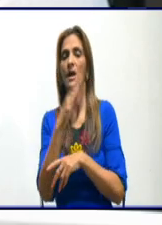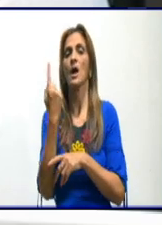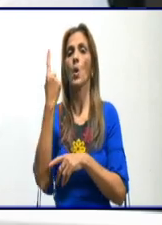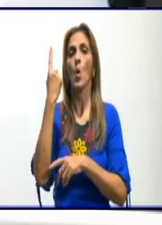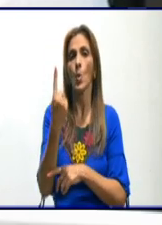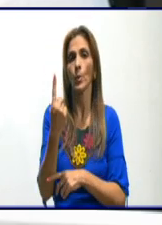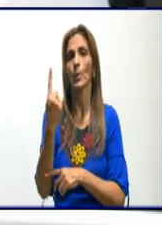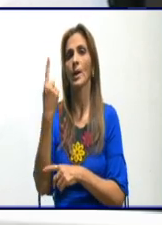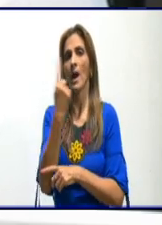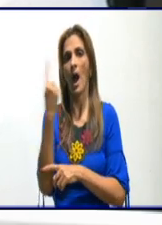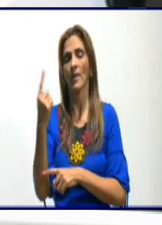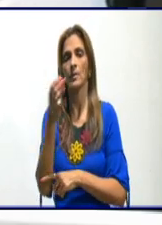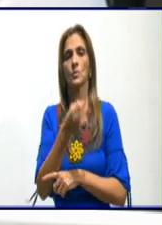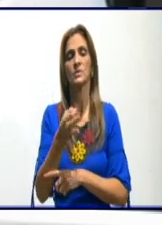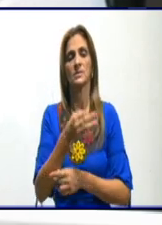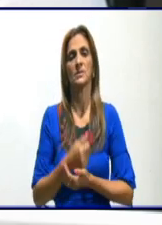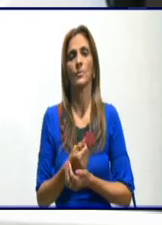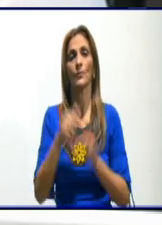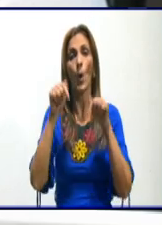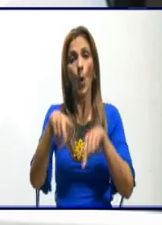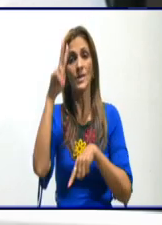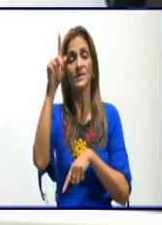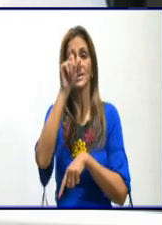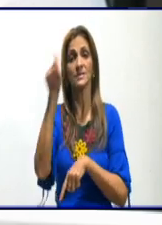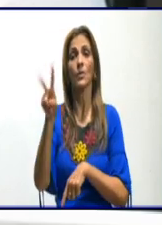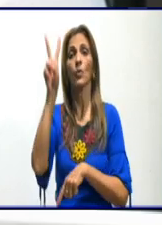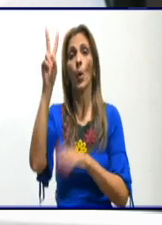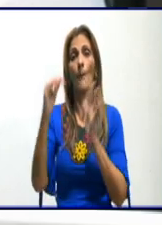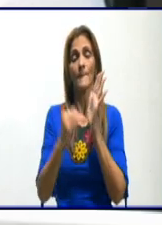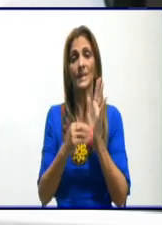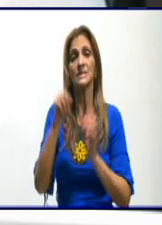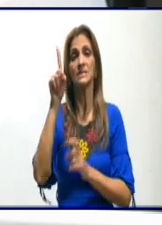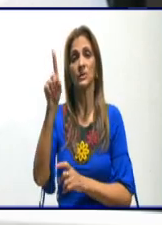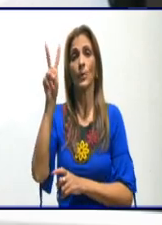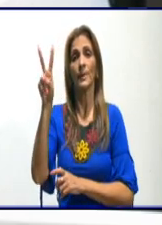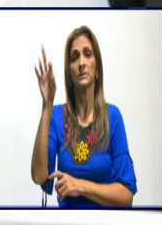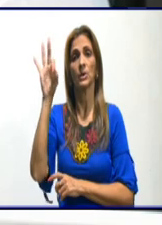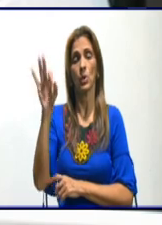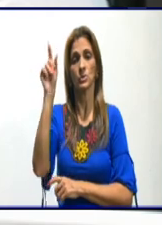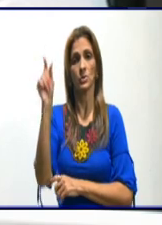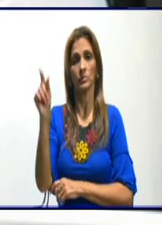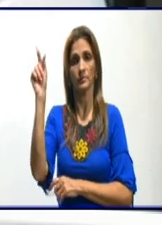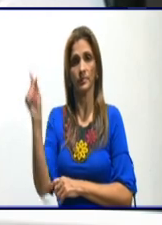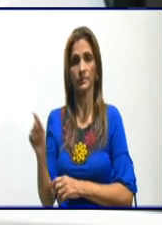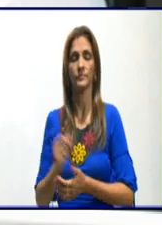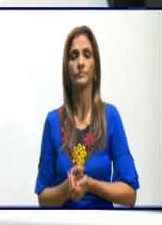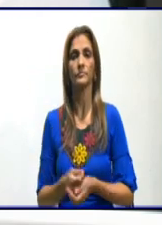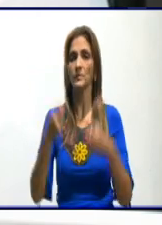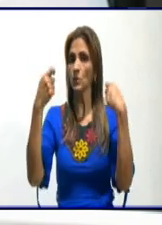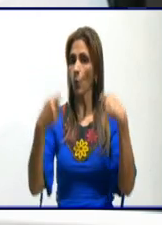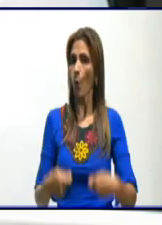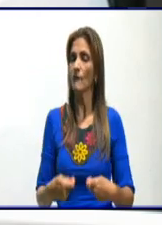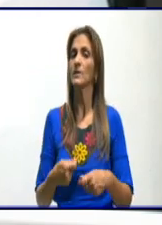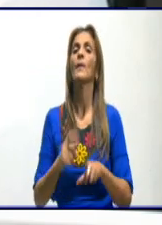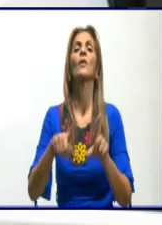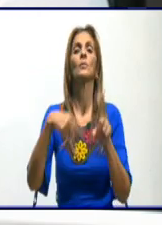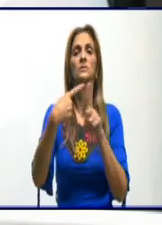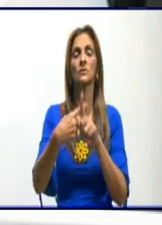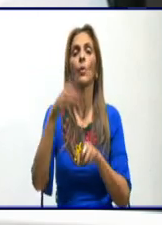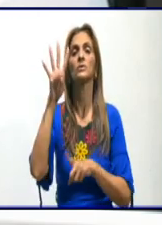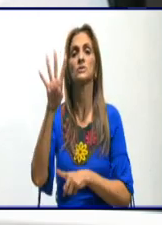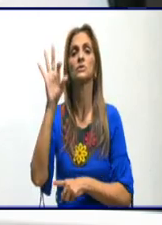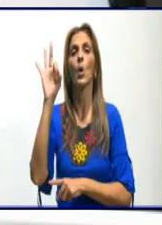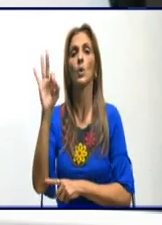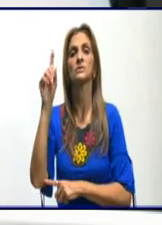Hoy mantenemos ingresado un total de 2.128 pacientes. Confirmados activos 481 en la